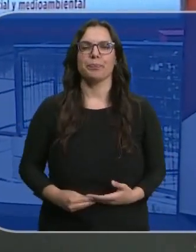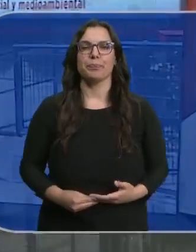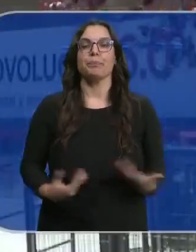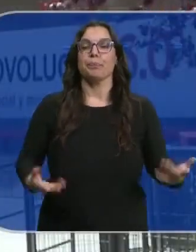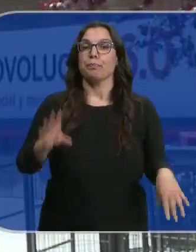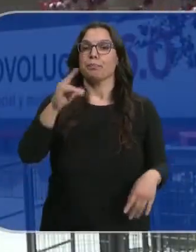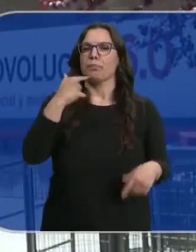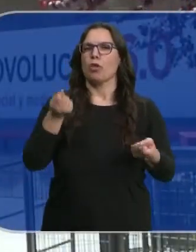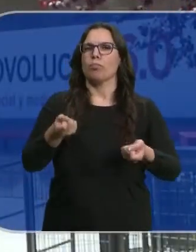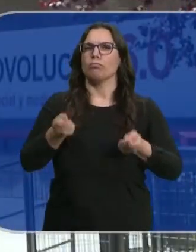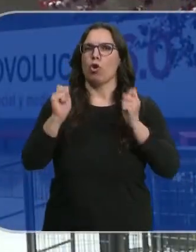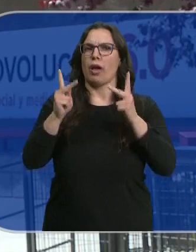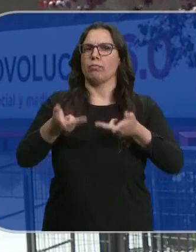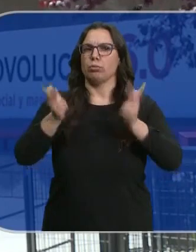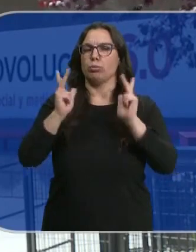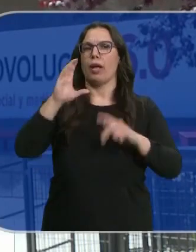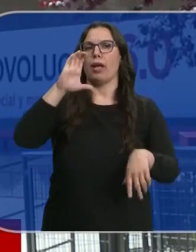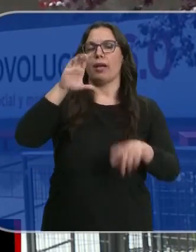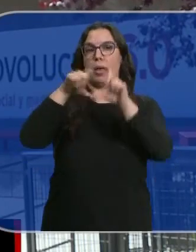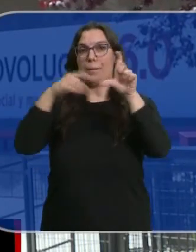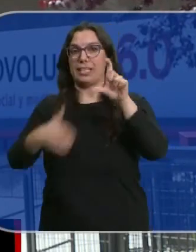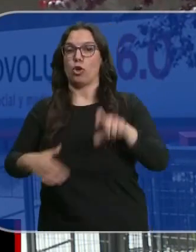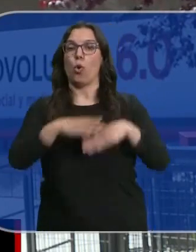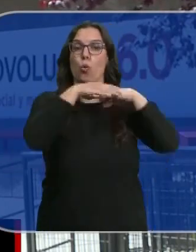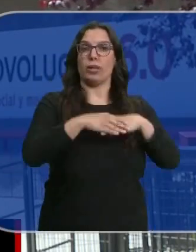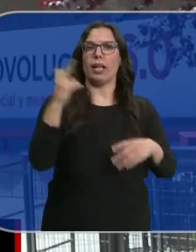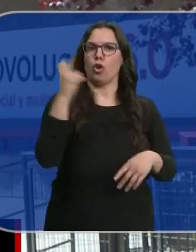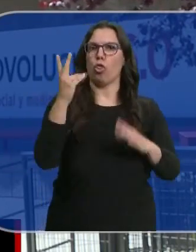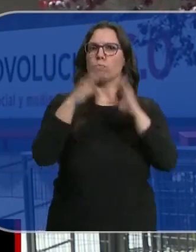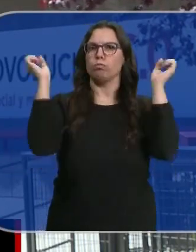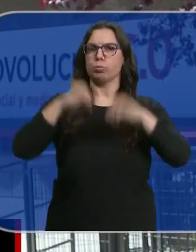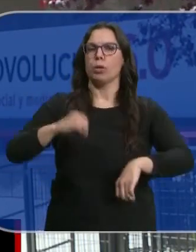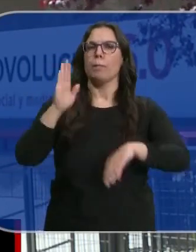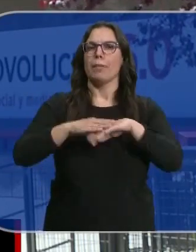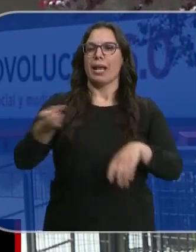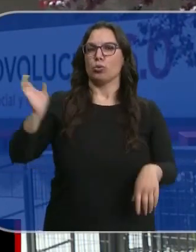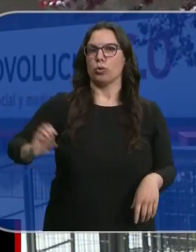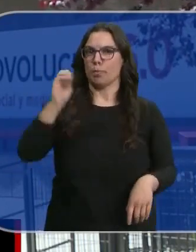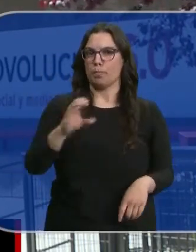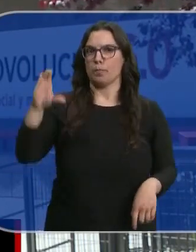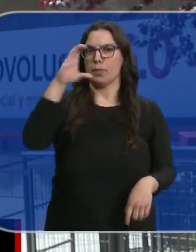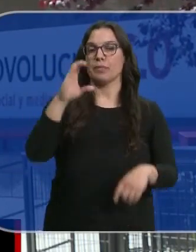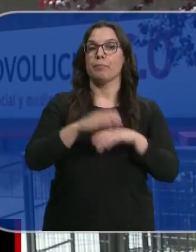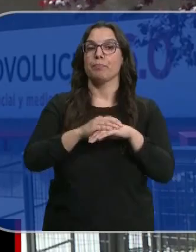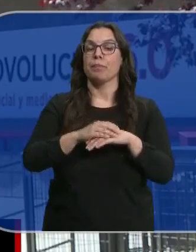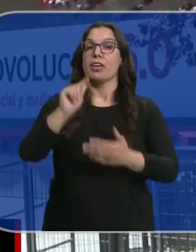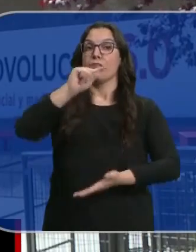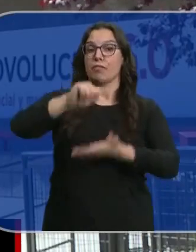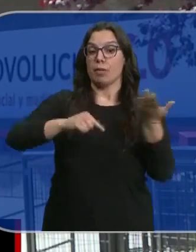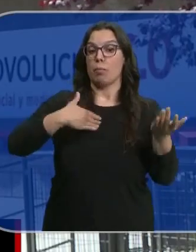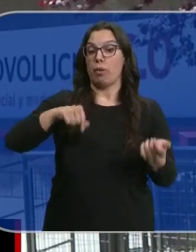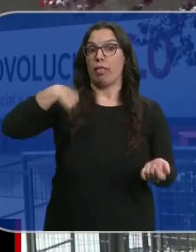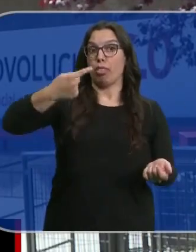Sí, luz verde por parte de la COE y de UGT al acuerdo para subir los salarios. firma posiblemente